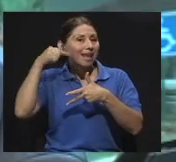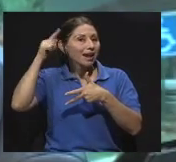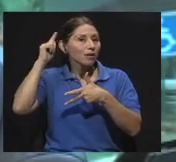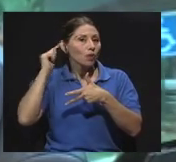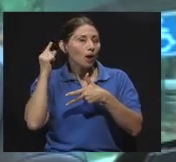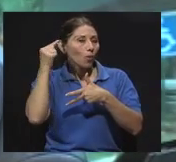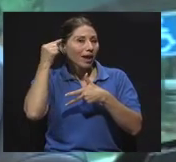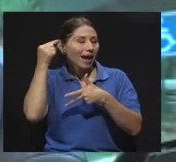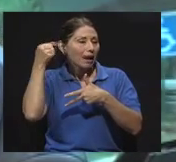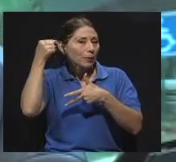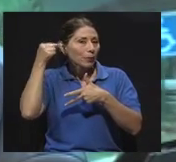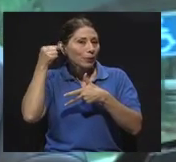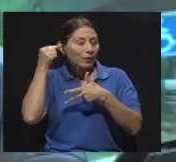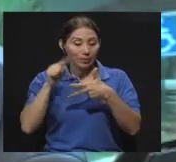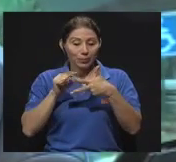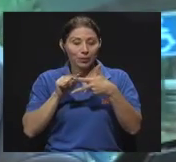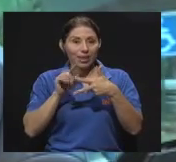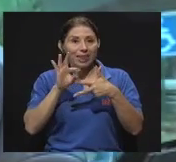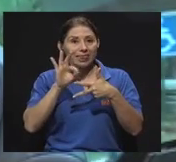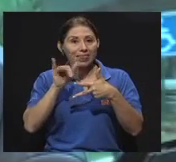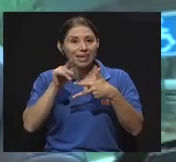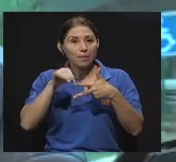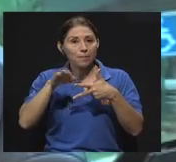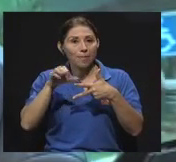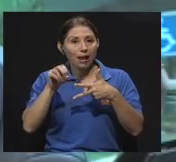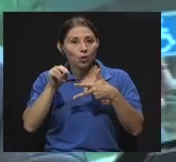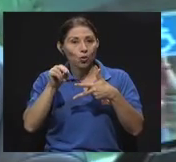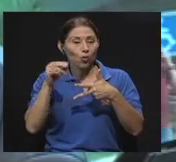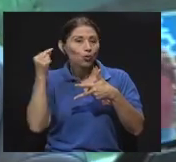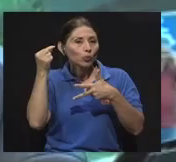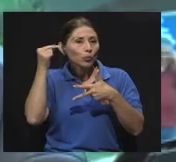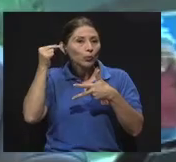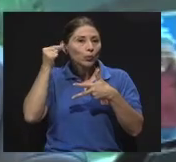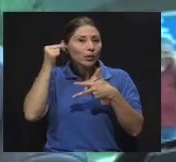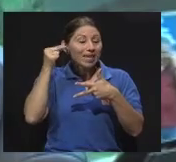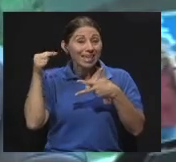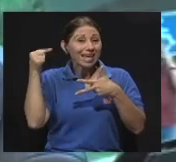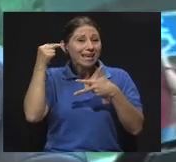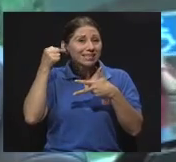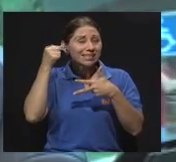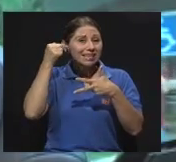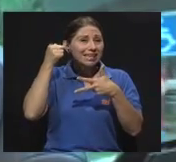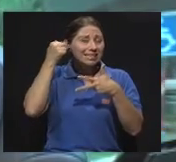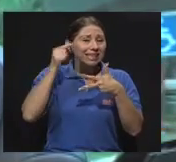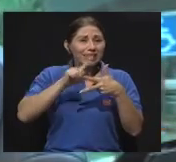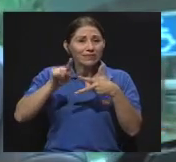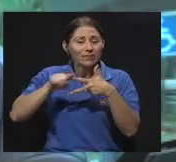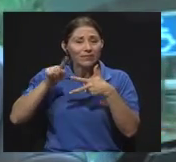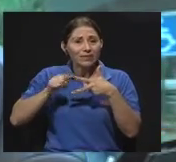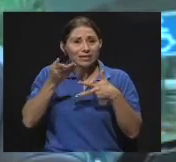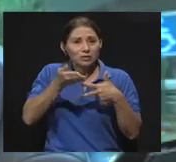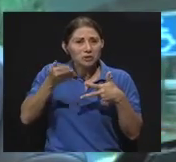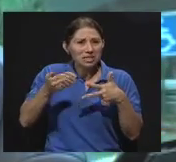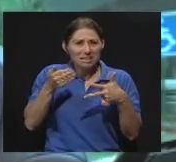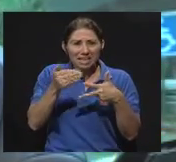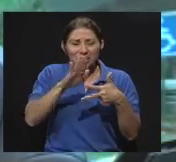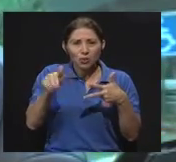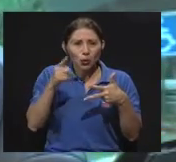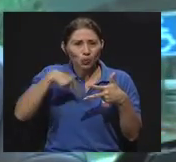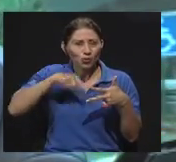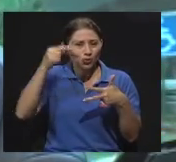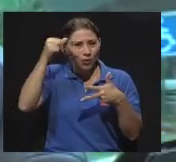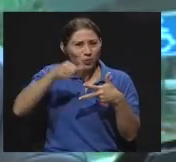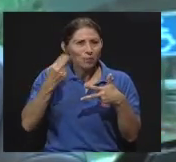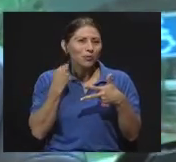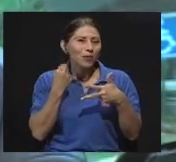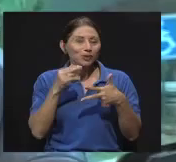el oído medio es el tímpano, que es una telita que separa el oído externo y el oído medio, y ahí siguen tres huesecitos que casi todos recordamos el nombre, ¿verdad?,